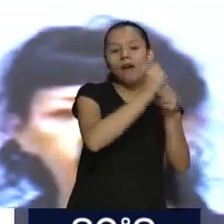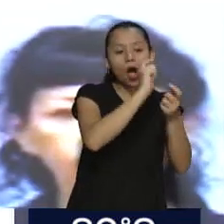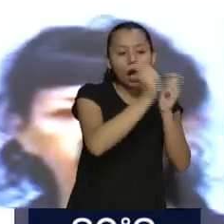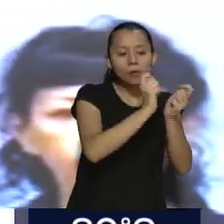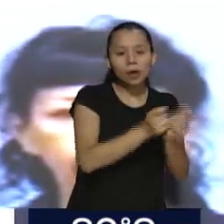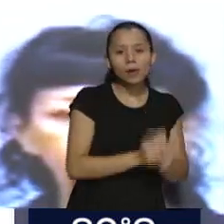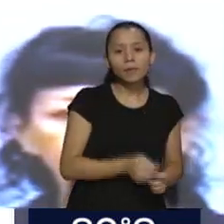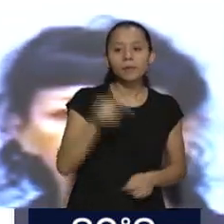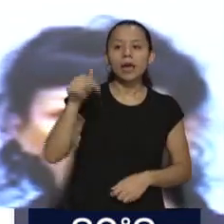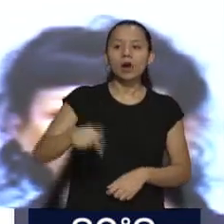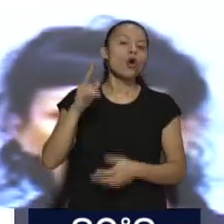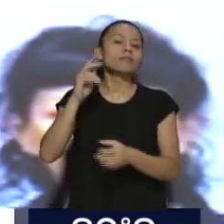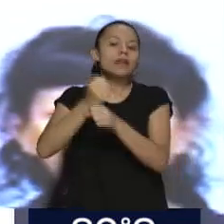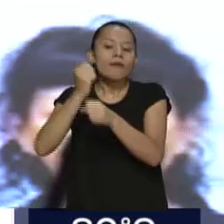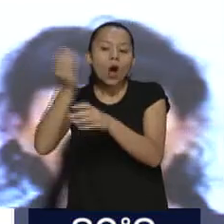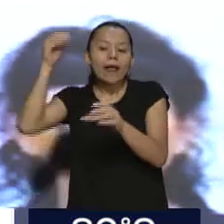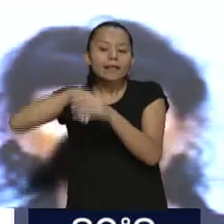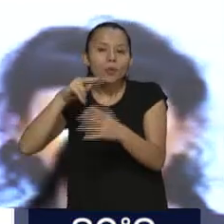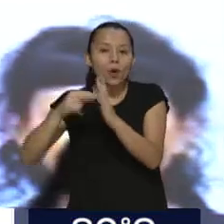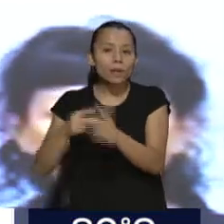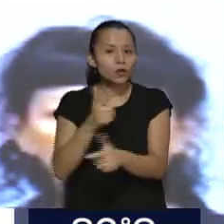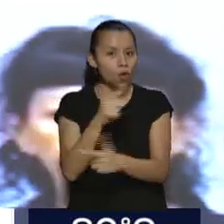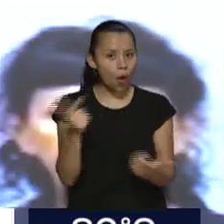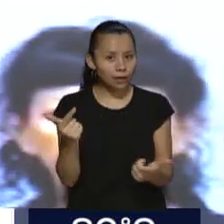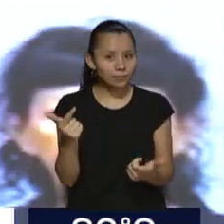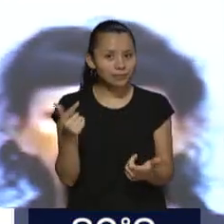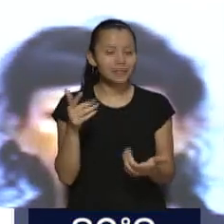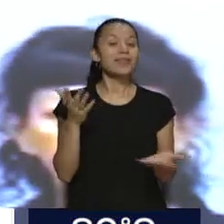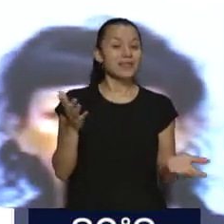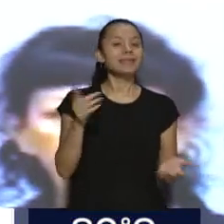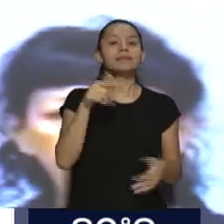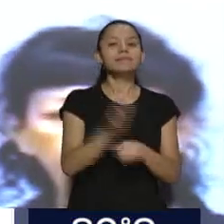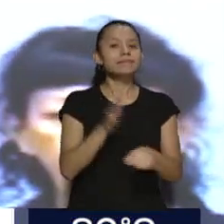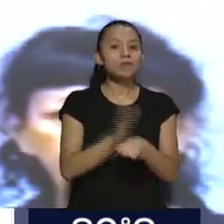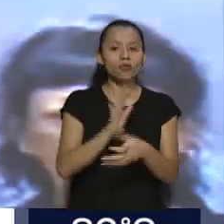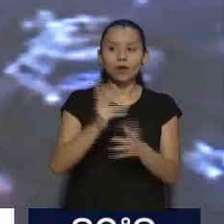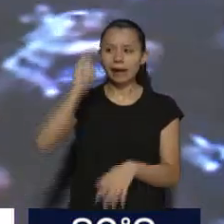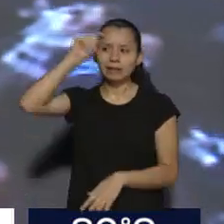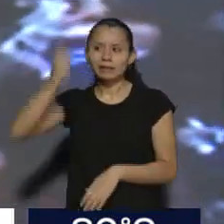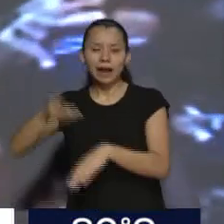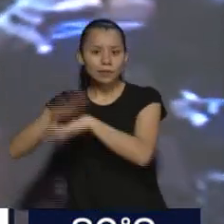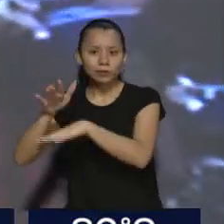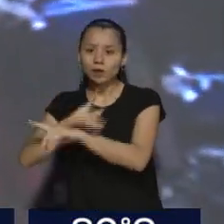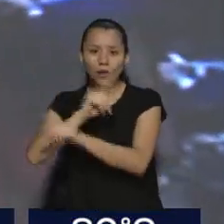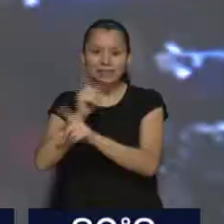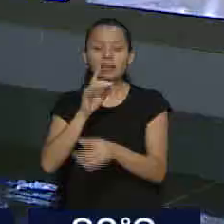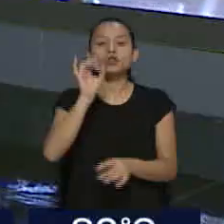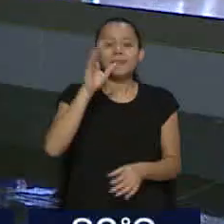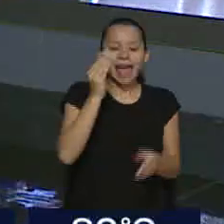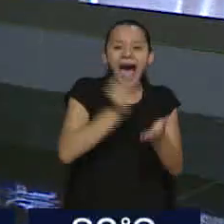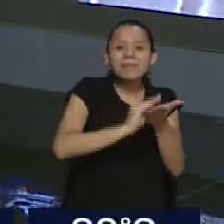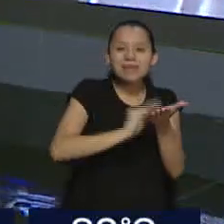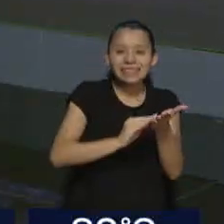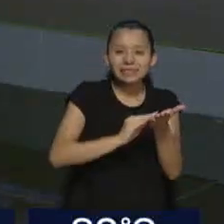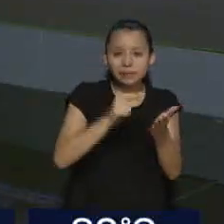del ámbito del foro contencioso administrativo, y eso es lo que se está cuestionando. Es más, el fiscal de la Cámara